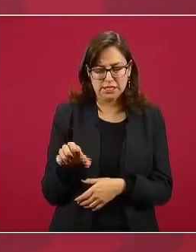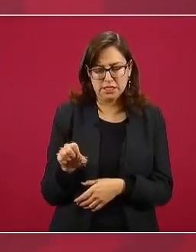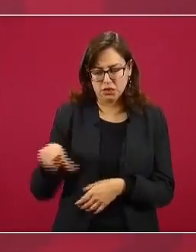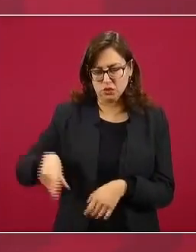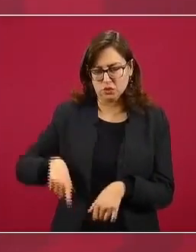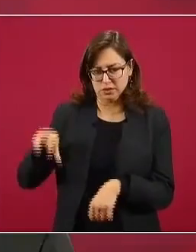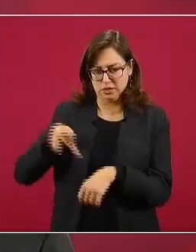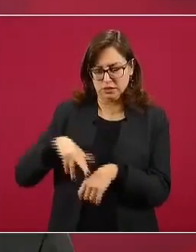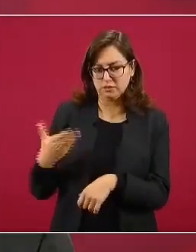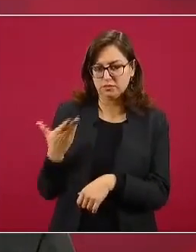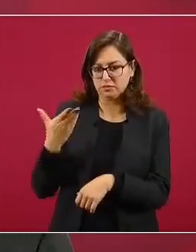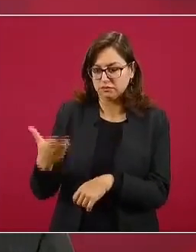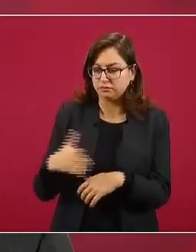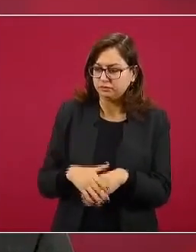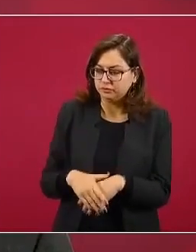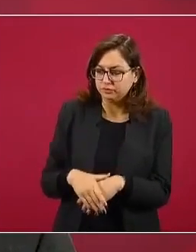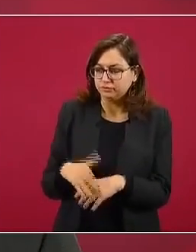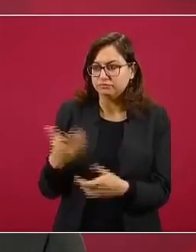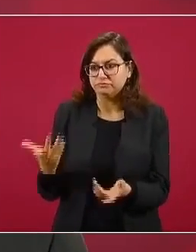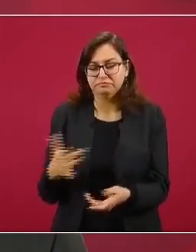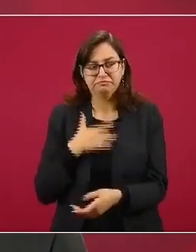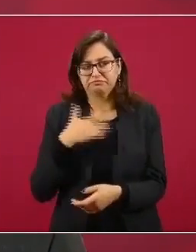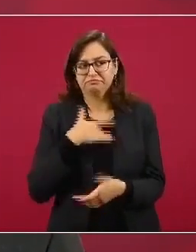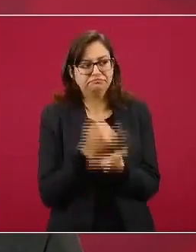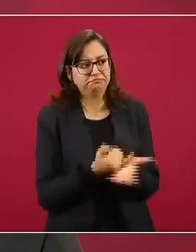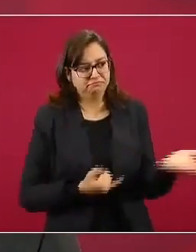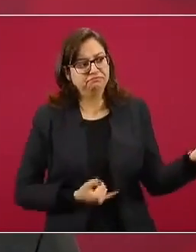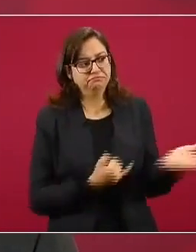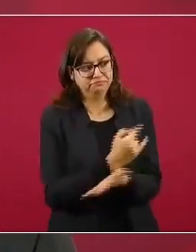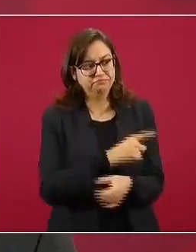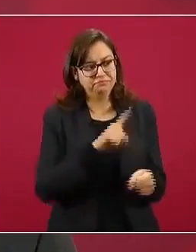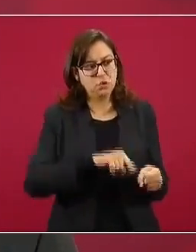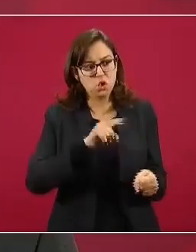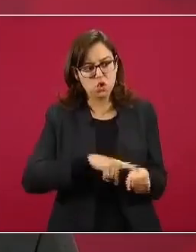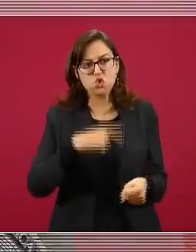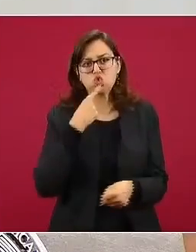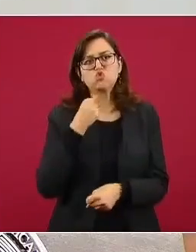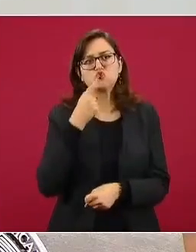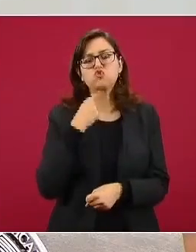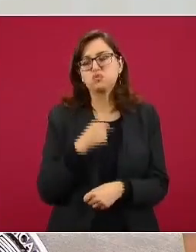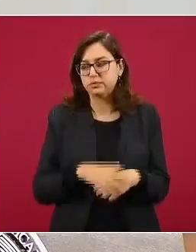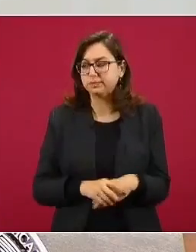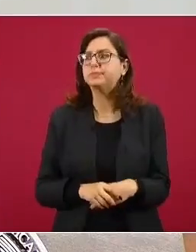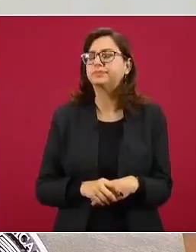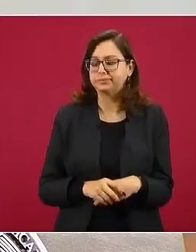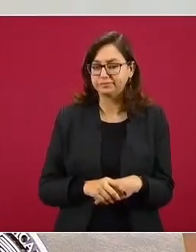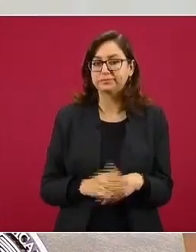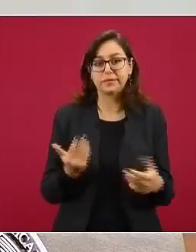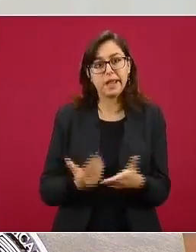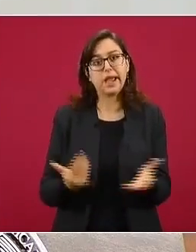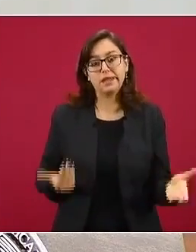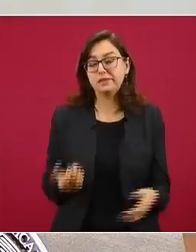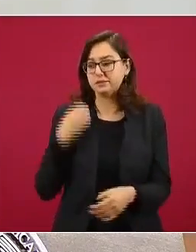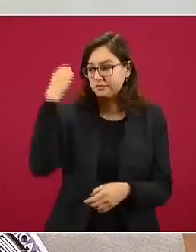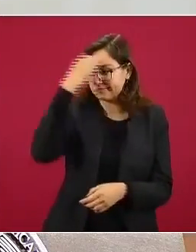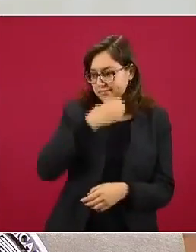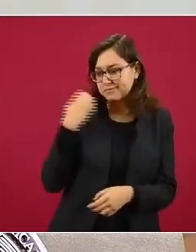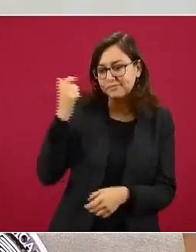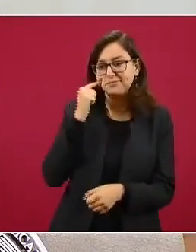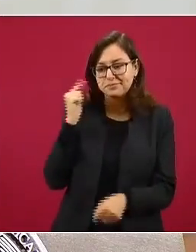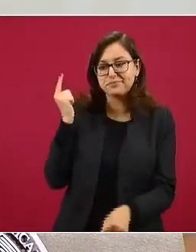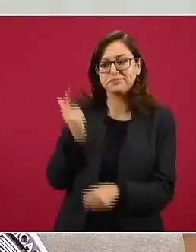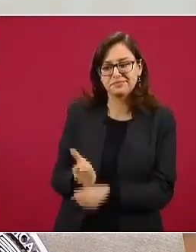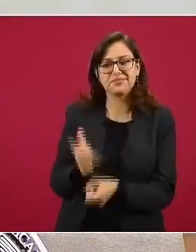procedió a anticiparse al semáforo rojo. De acuerdo a la evaluación preliminar, ya sabían signos que iban rumbo a esto.